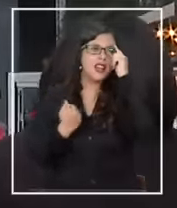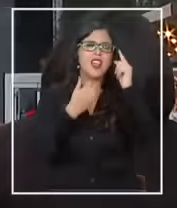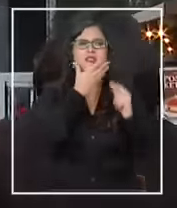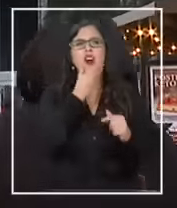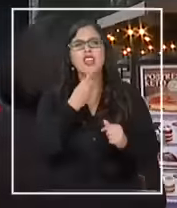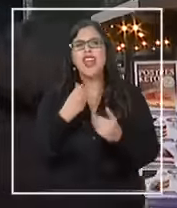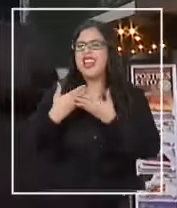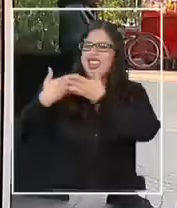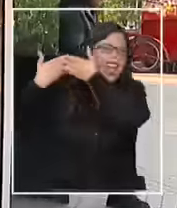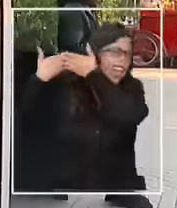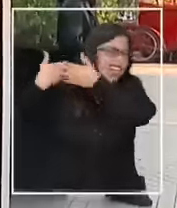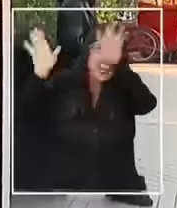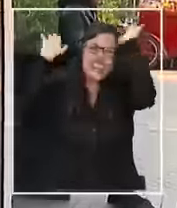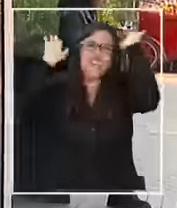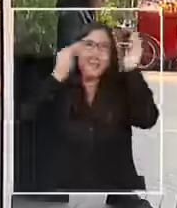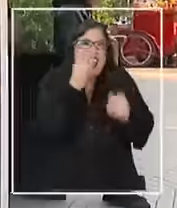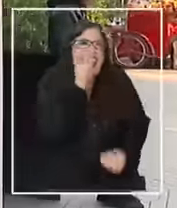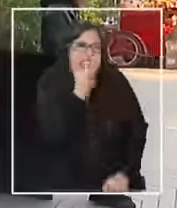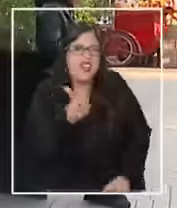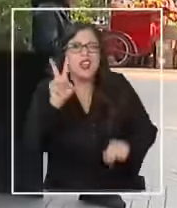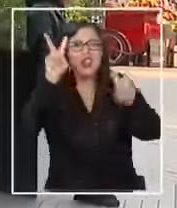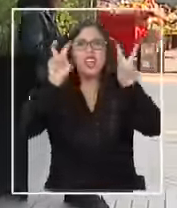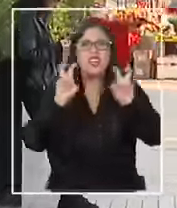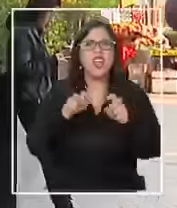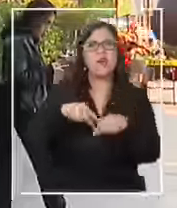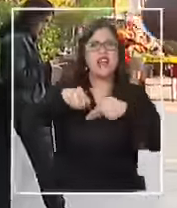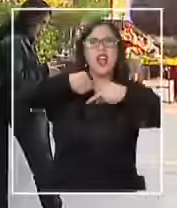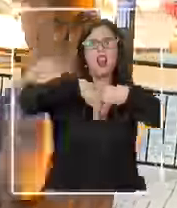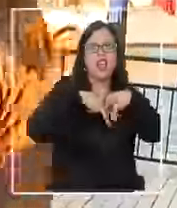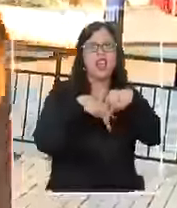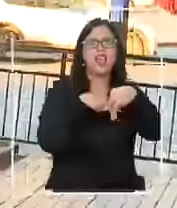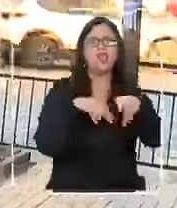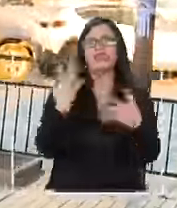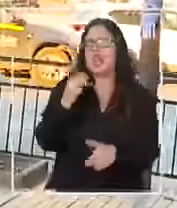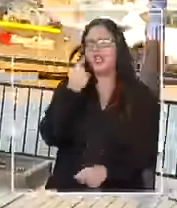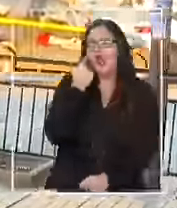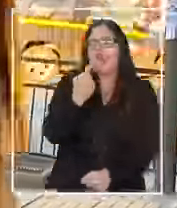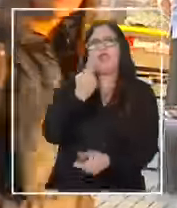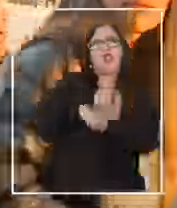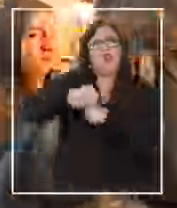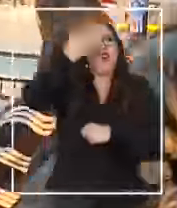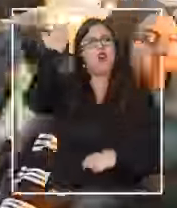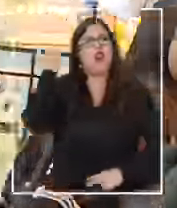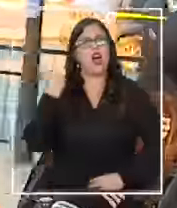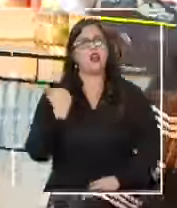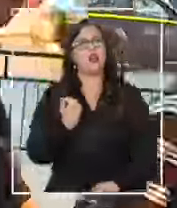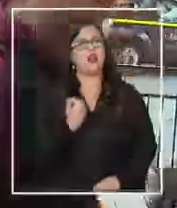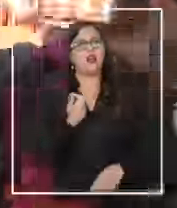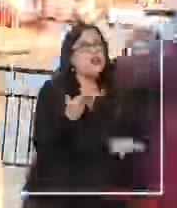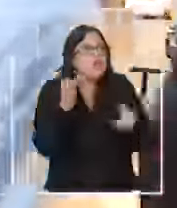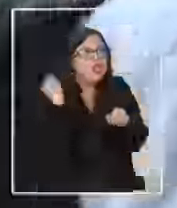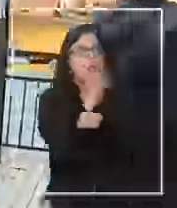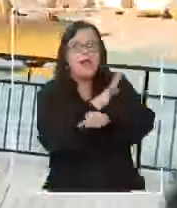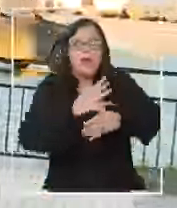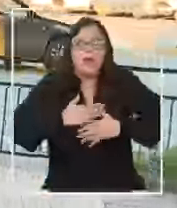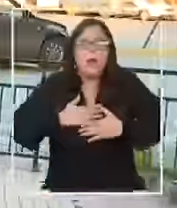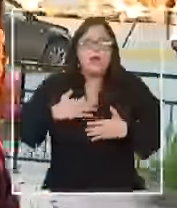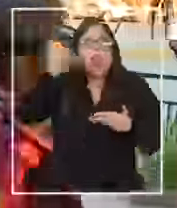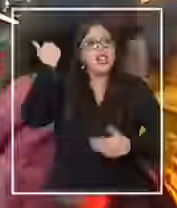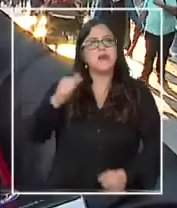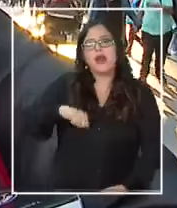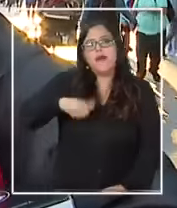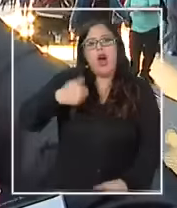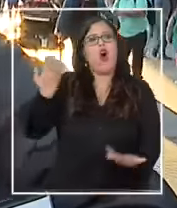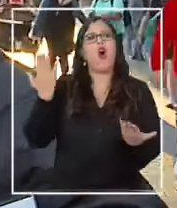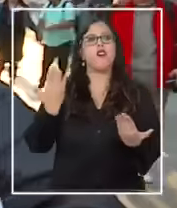con el reggaetón la vi hace muchos años no, no, la vi no era de mi época era para más jóvenes